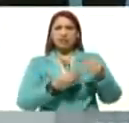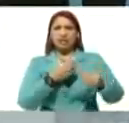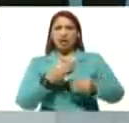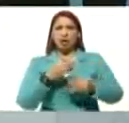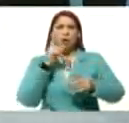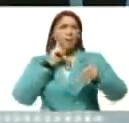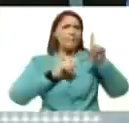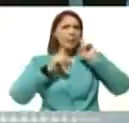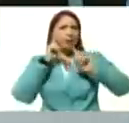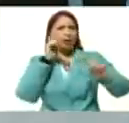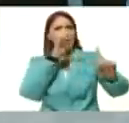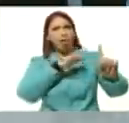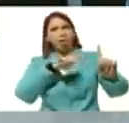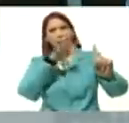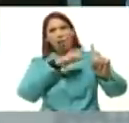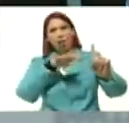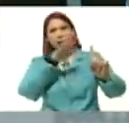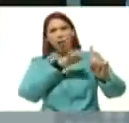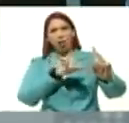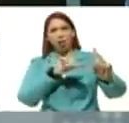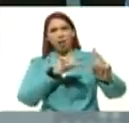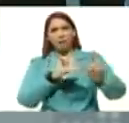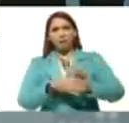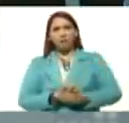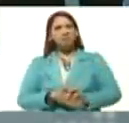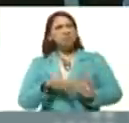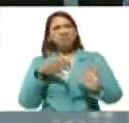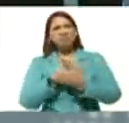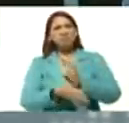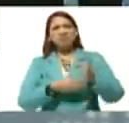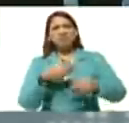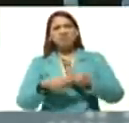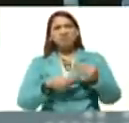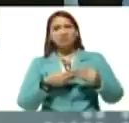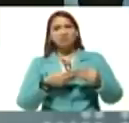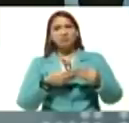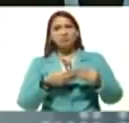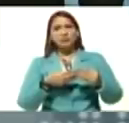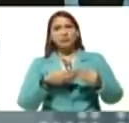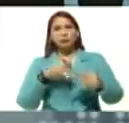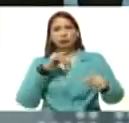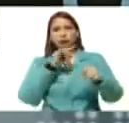de demagogia, y que la última cola, y que hicieron, engañaron al pueblo,